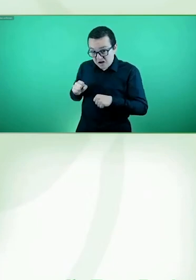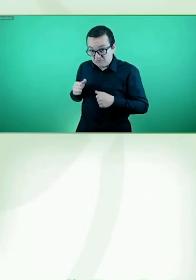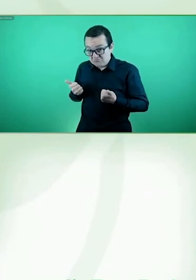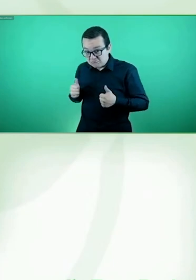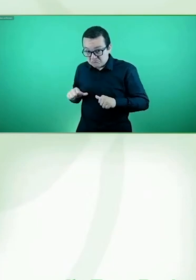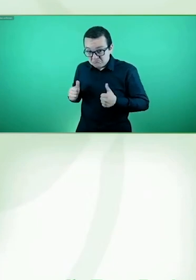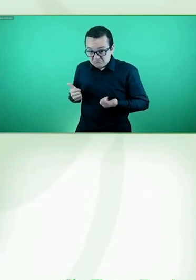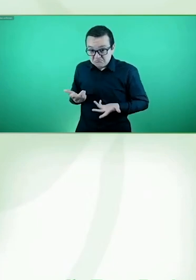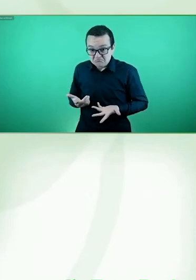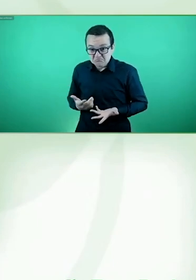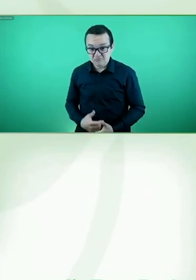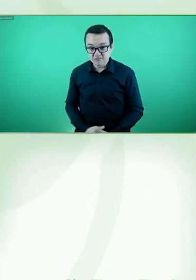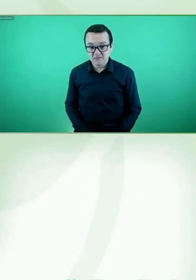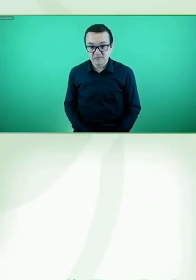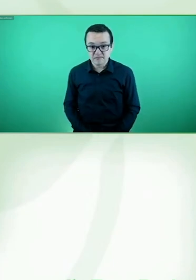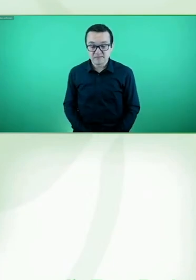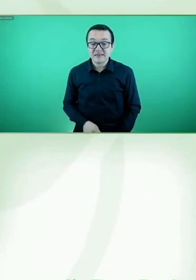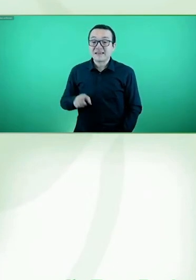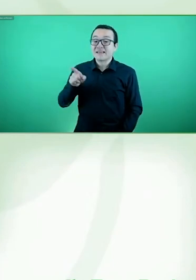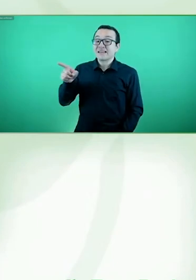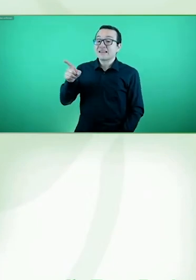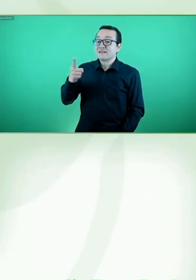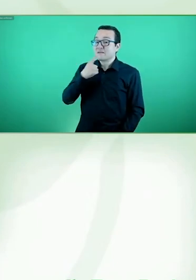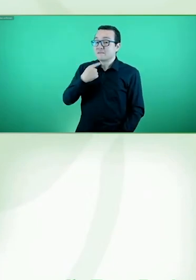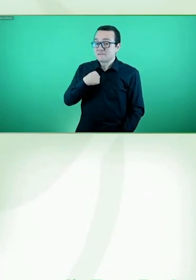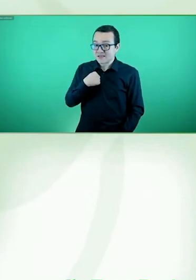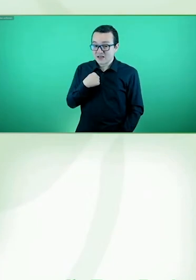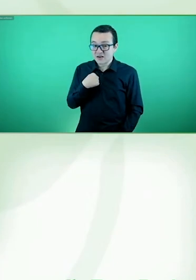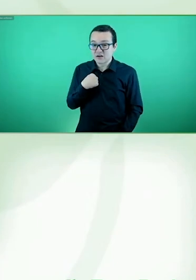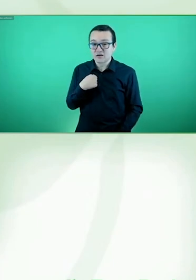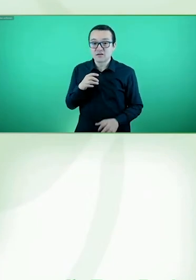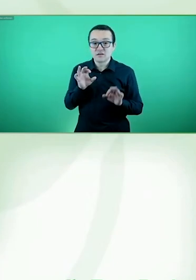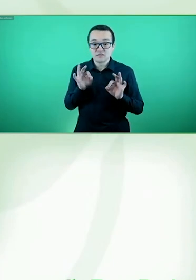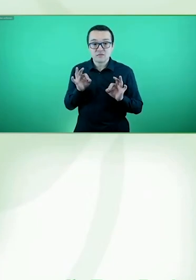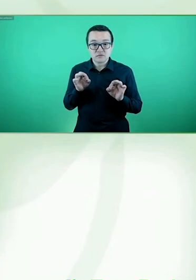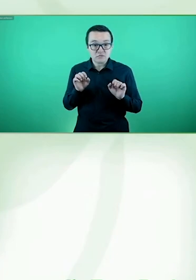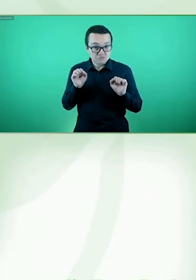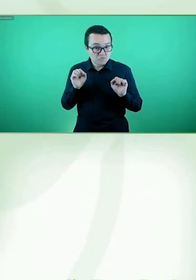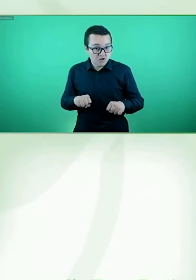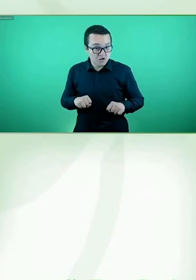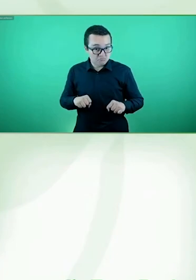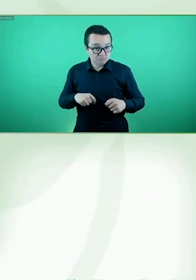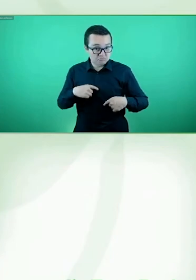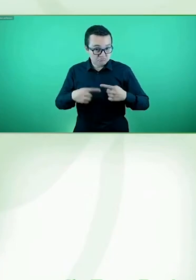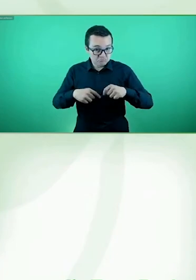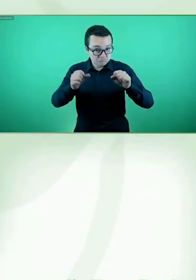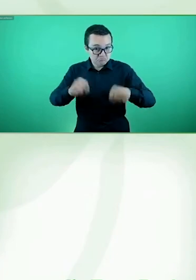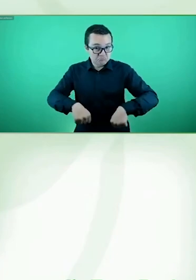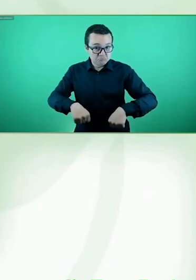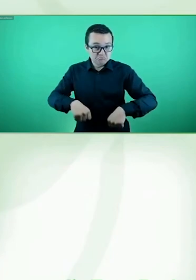Se le decir, por lo contrario, si voy a So, genial.